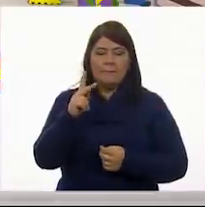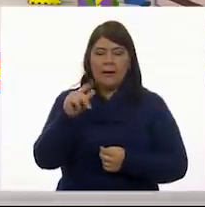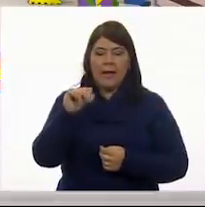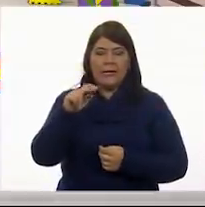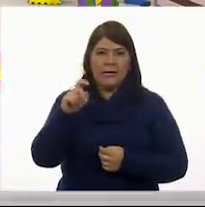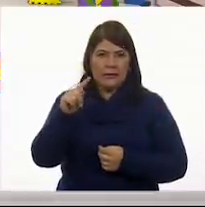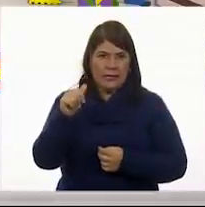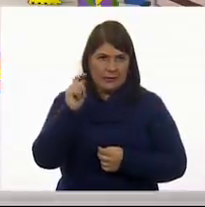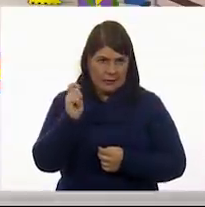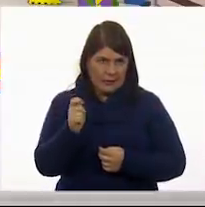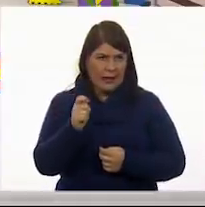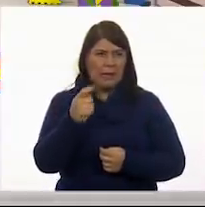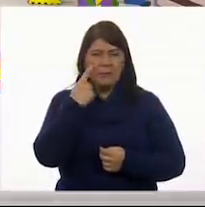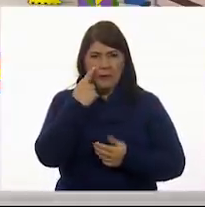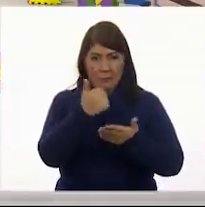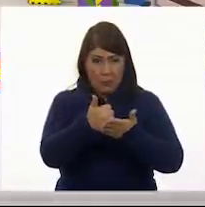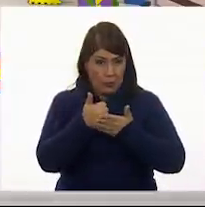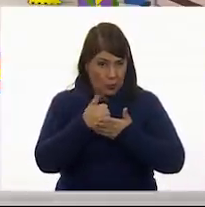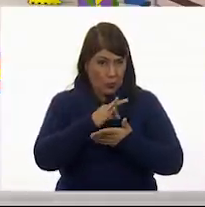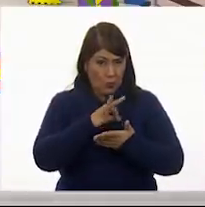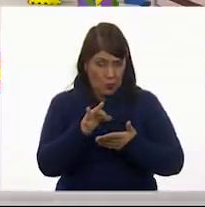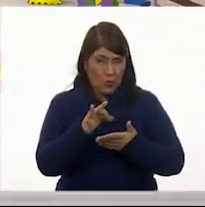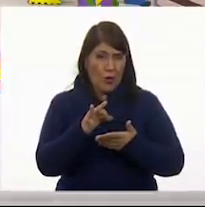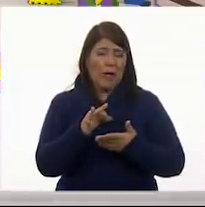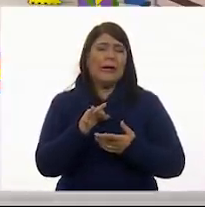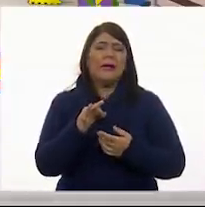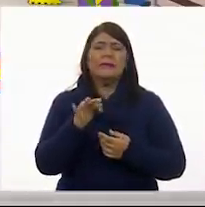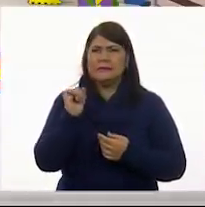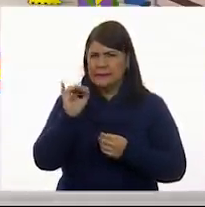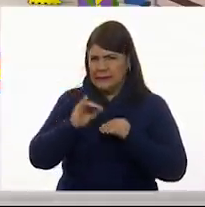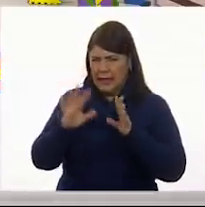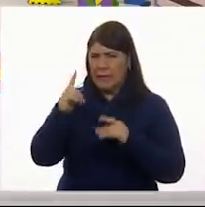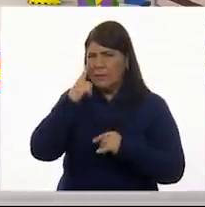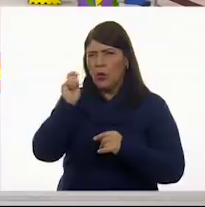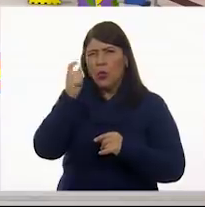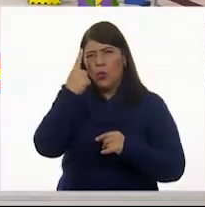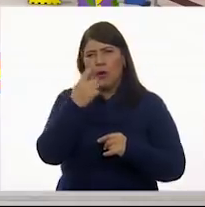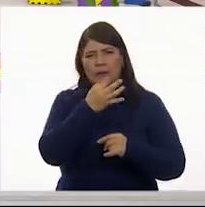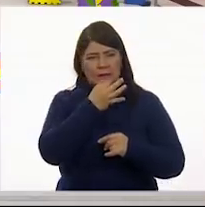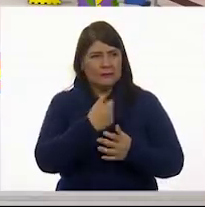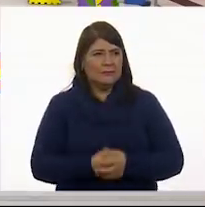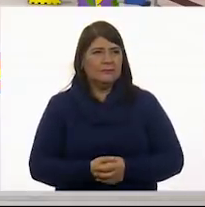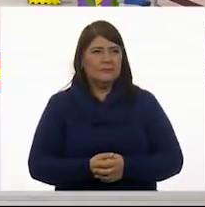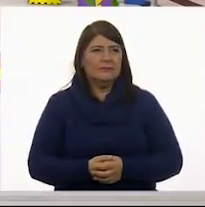¿Me ayuda, agente Bri, por favor? Sí, claro. Vamos a utilizarla. Deme un segundo.